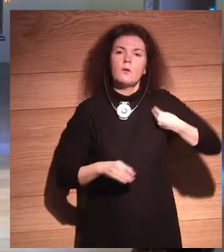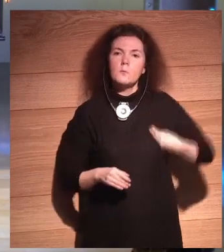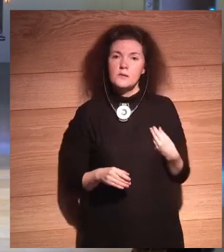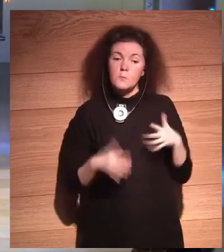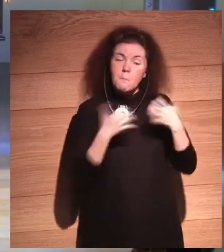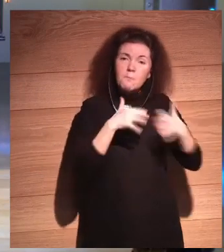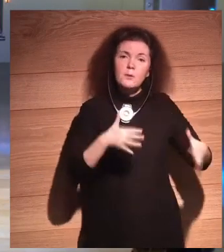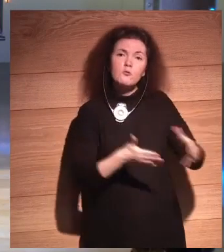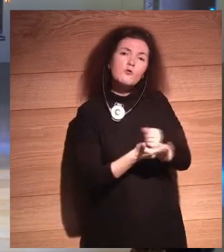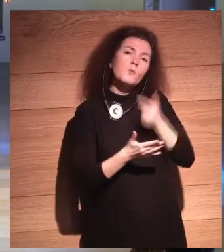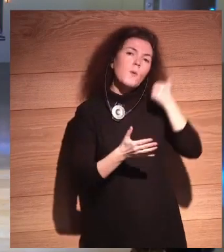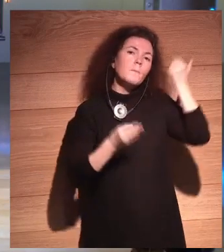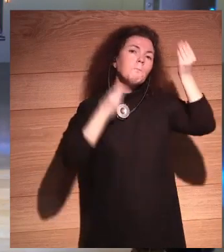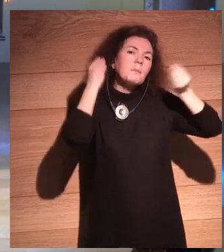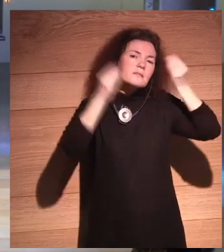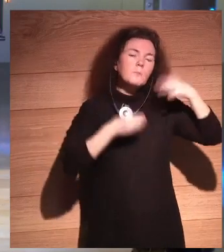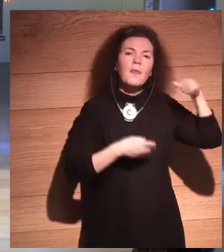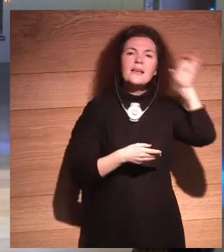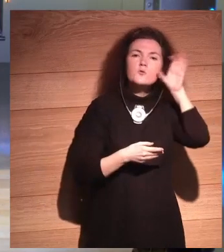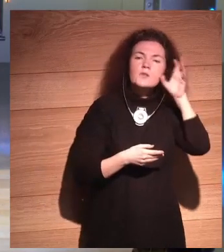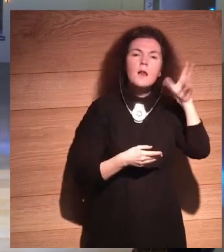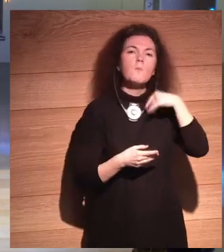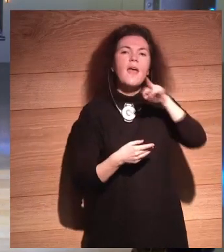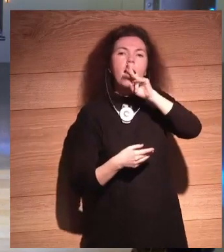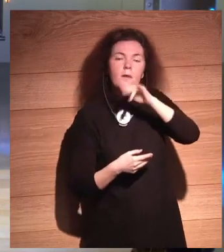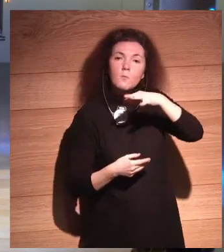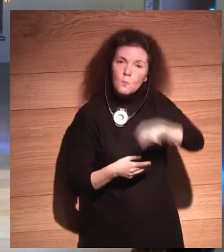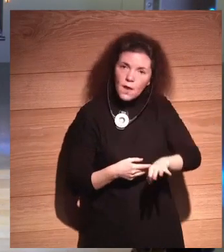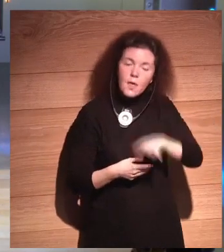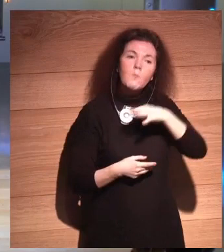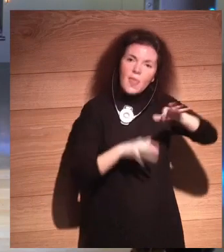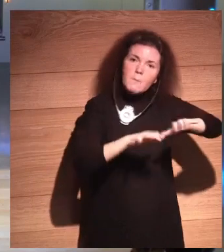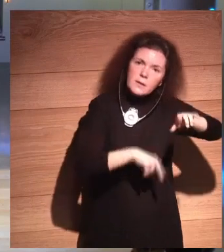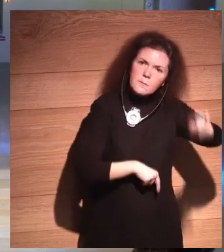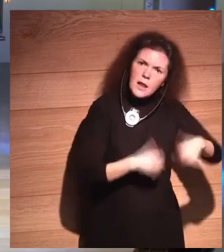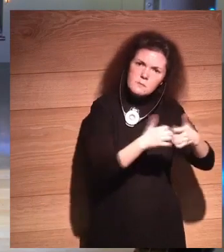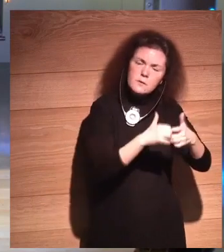máquinas pueden pensar, pueden escuchar, pueden hablar, pueden aprender.